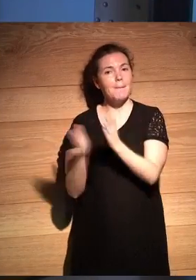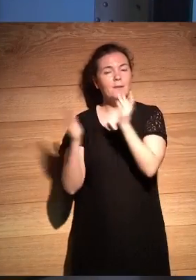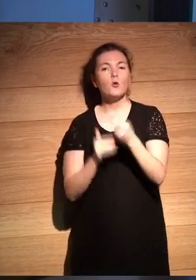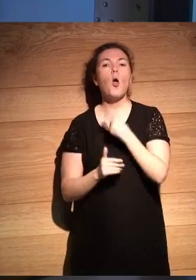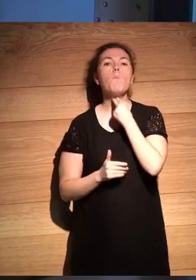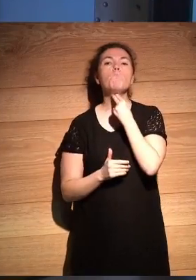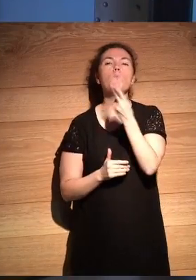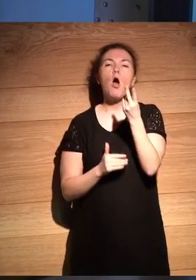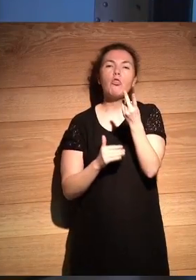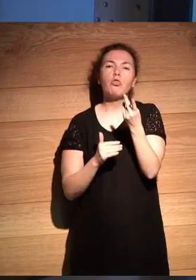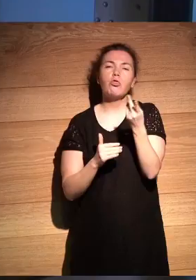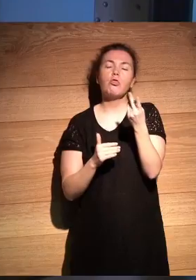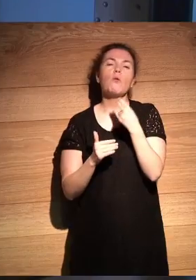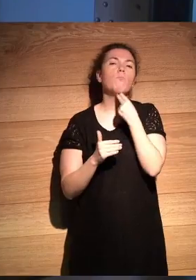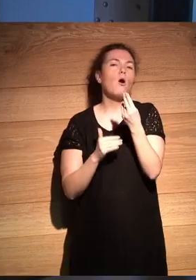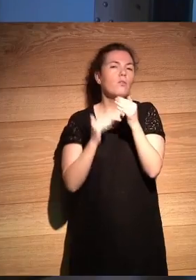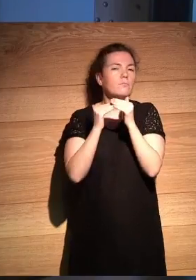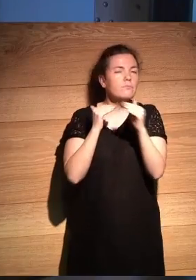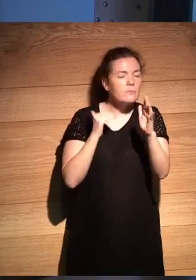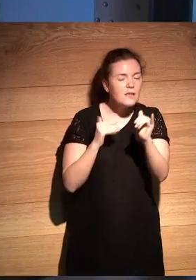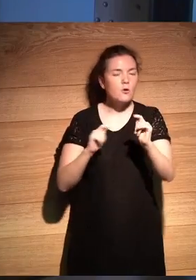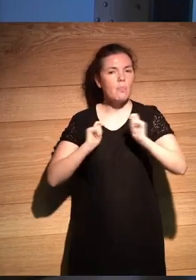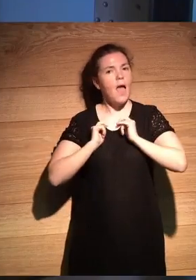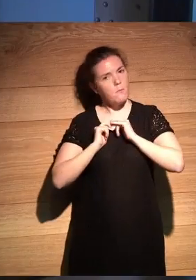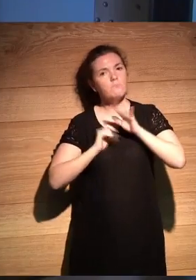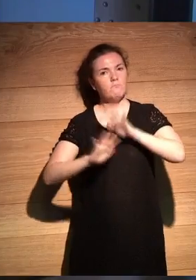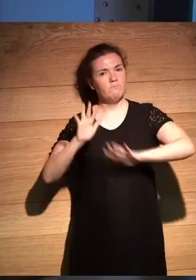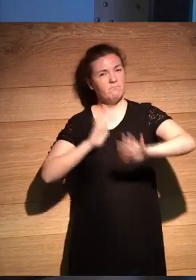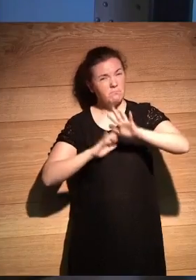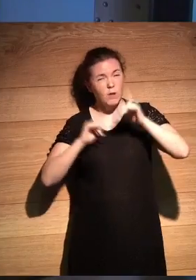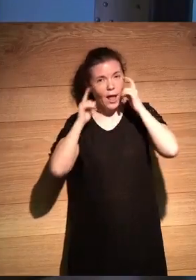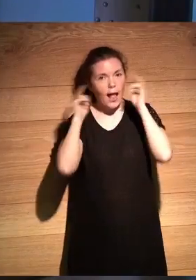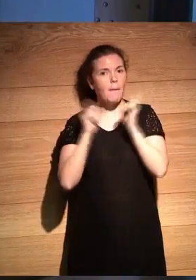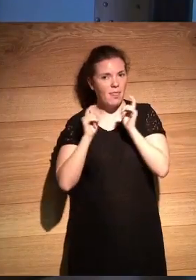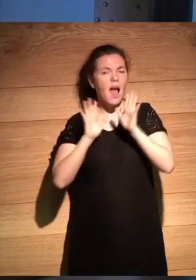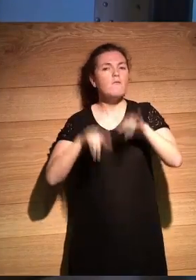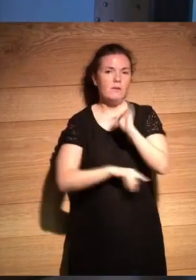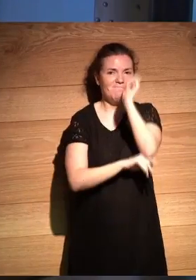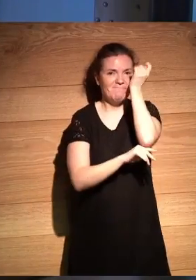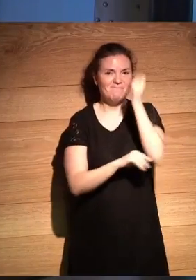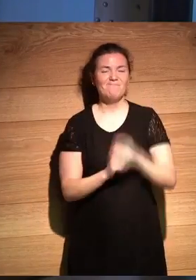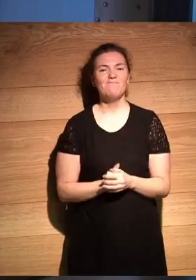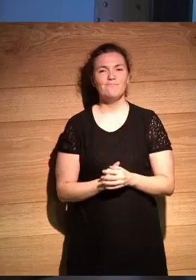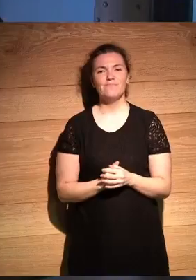exactamente eso fue bastante bueno nos dio bastante dobles de cabeza pero al final pues bueno lo conseguimos